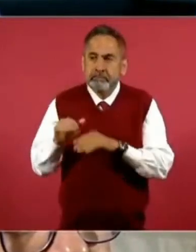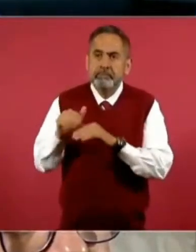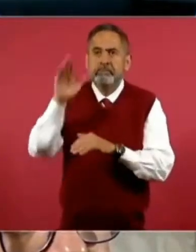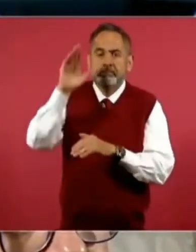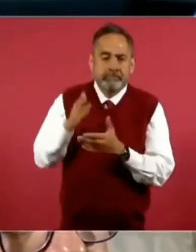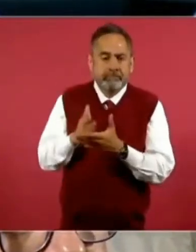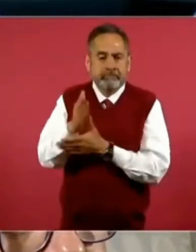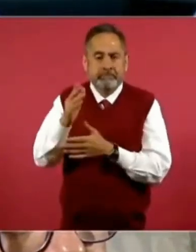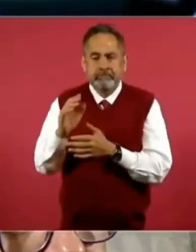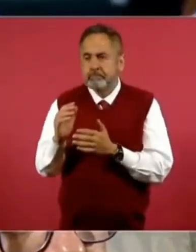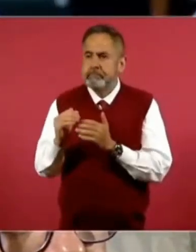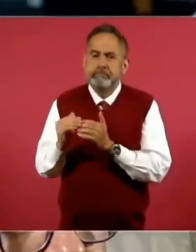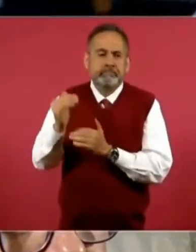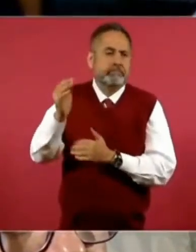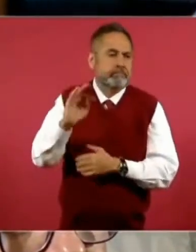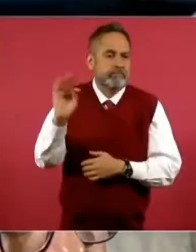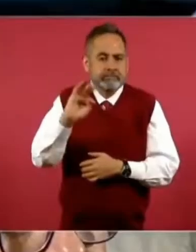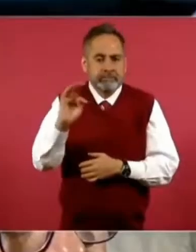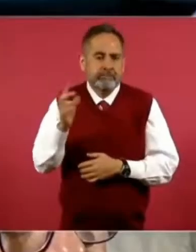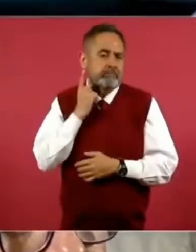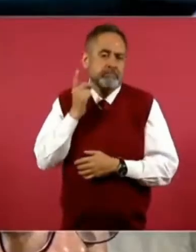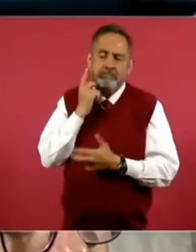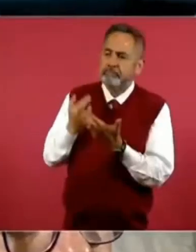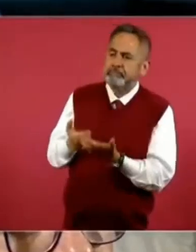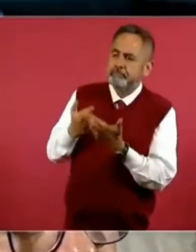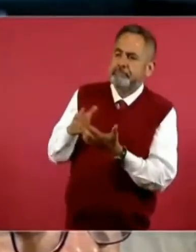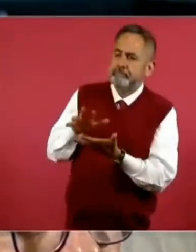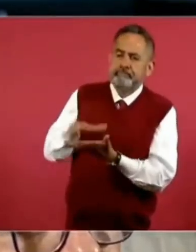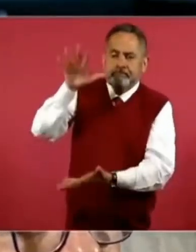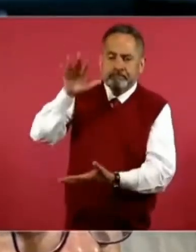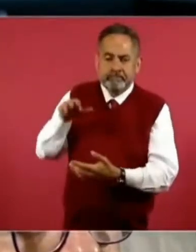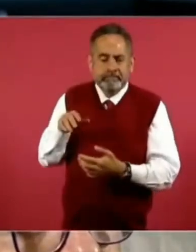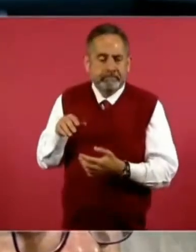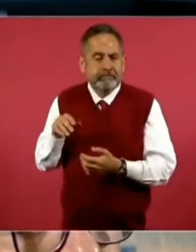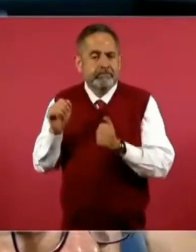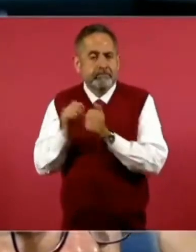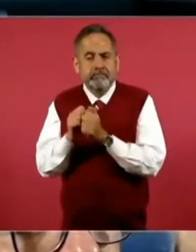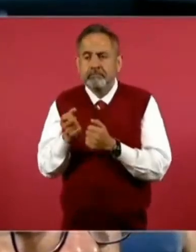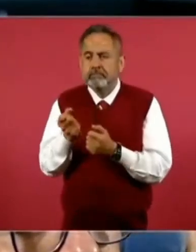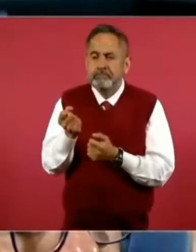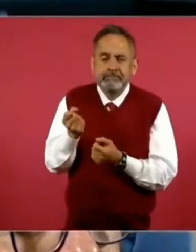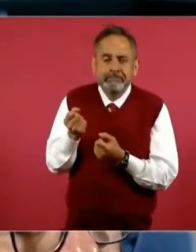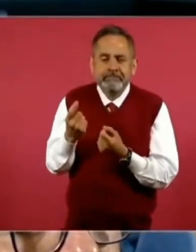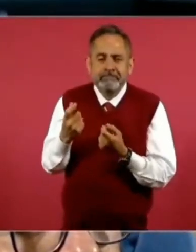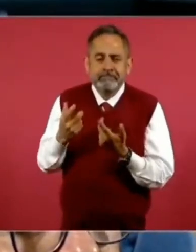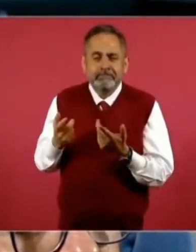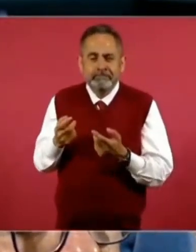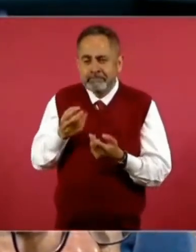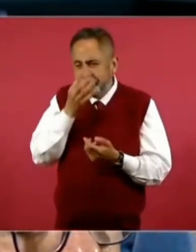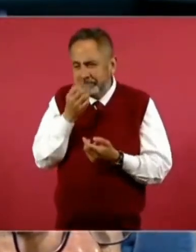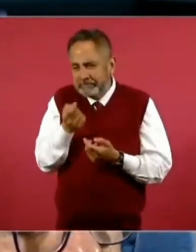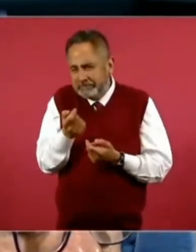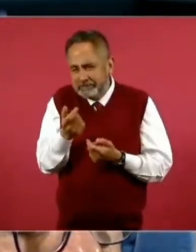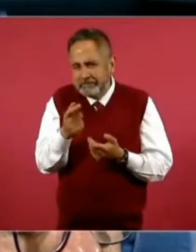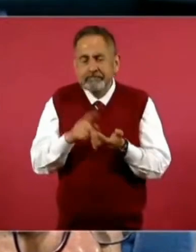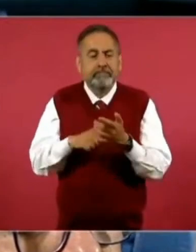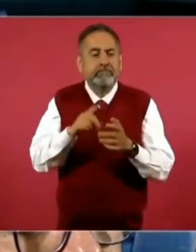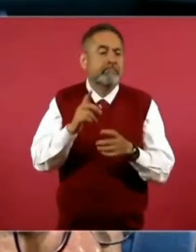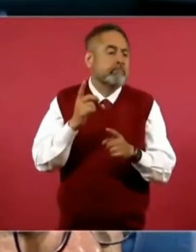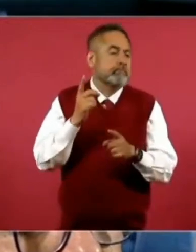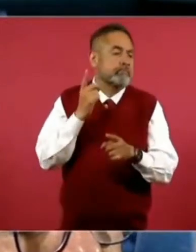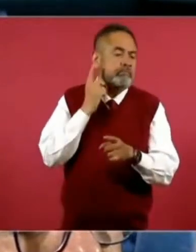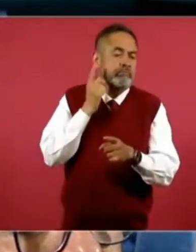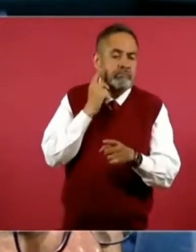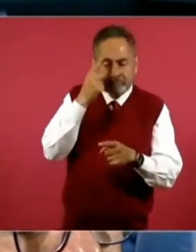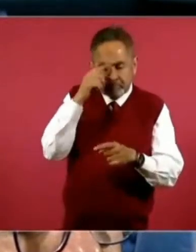holgada diferencia de diputados en este caso y con alguna diferencia que les faltará de senadores para poder hacer